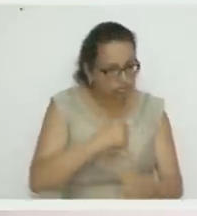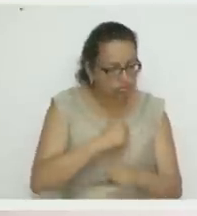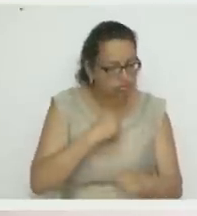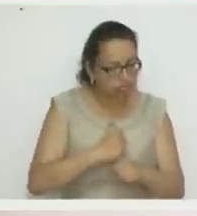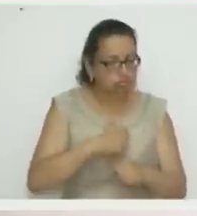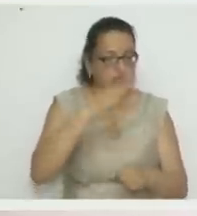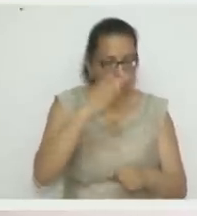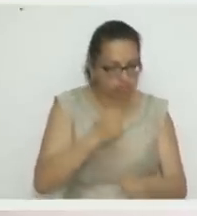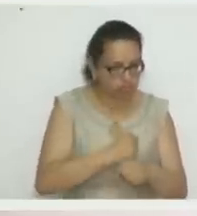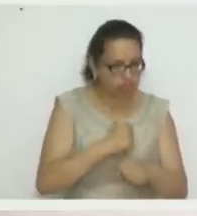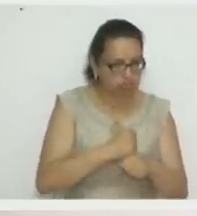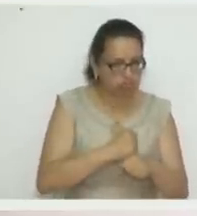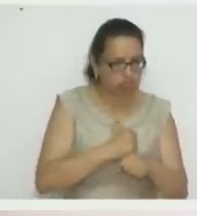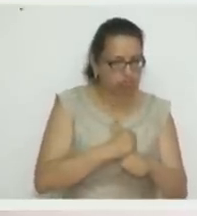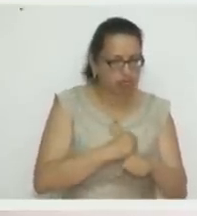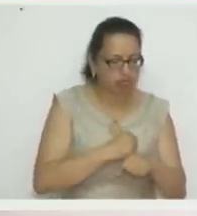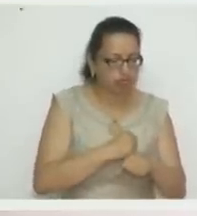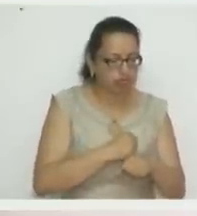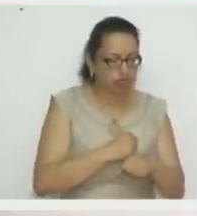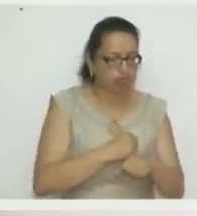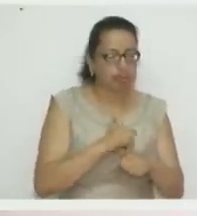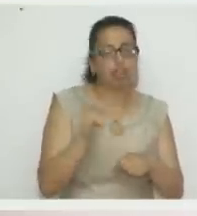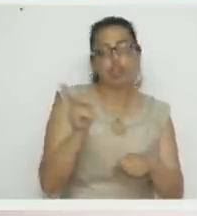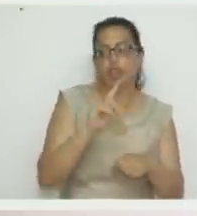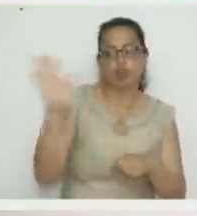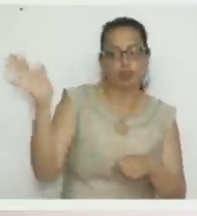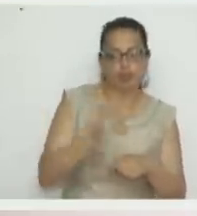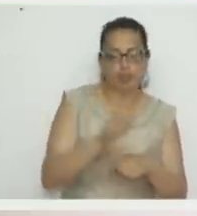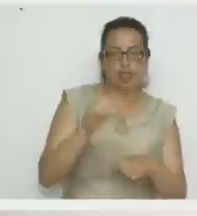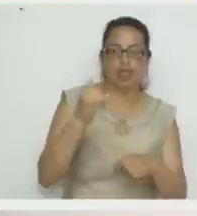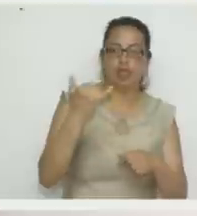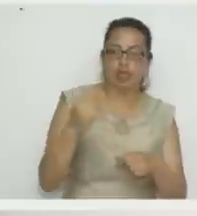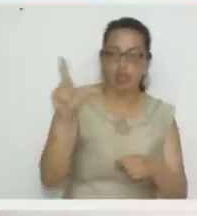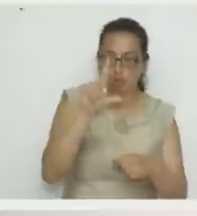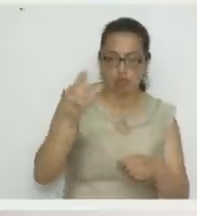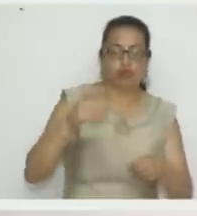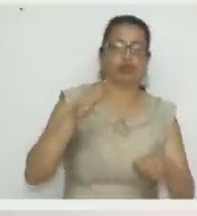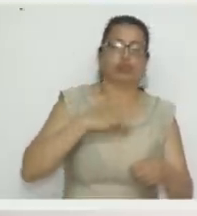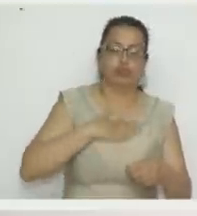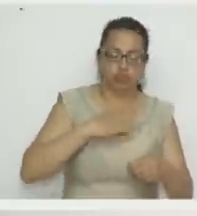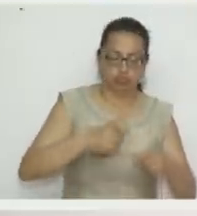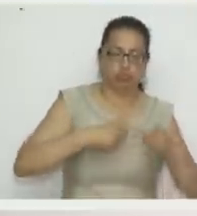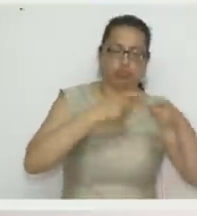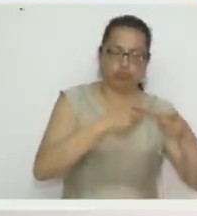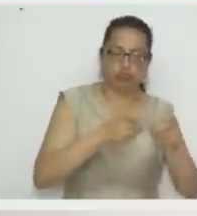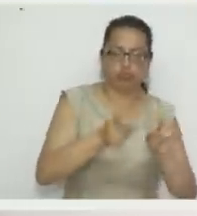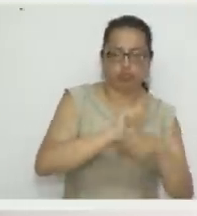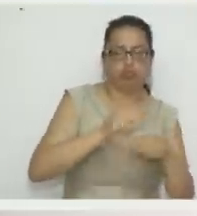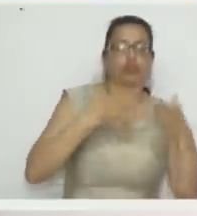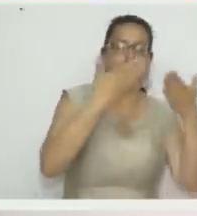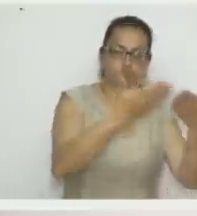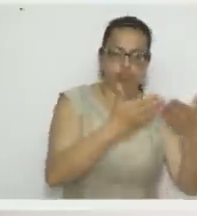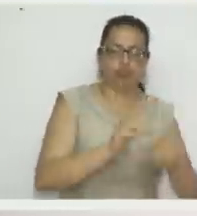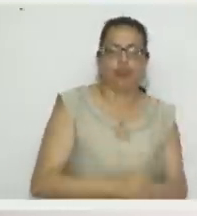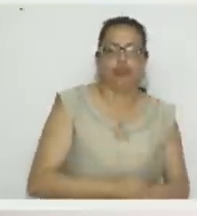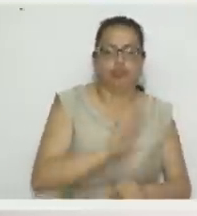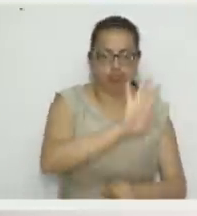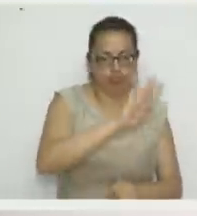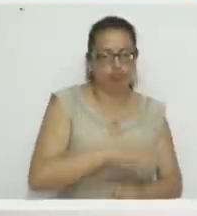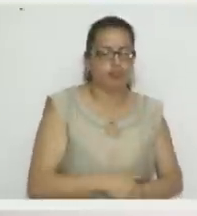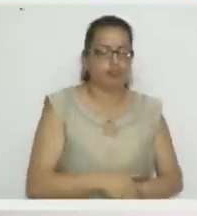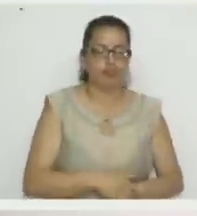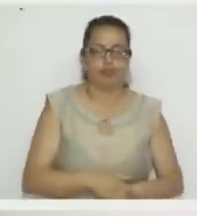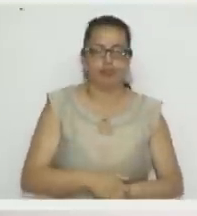idea es que lo trabajen, ¿no? Entonces, si no vienen por el kit, yo se lo entrego a usted, ¿vale? Ay, bueno.